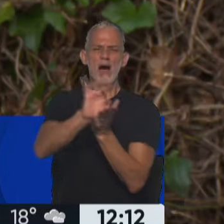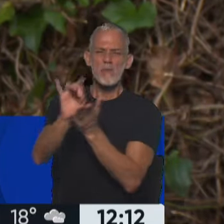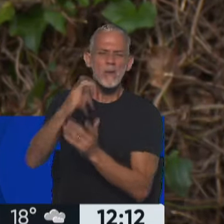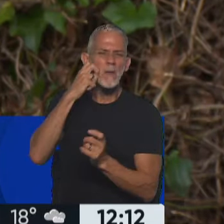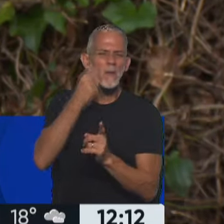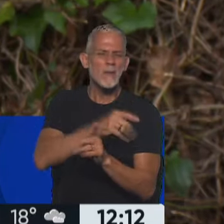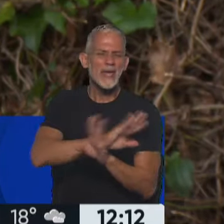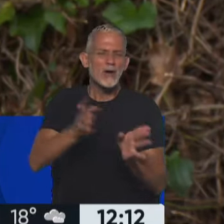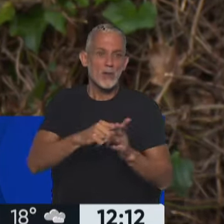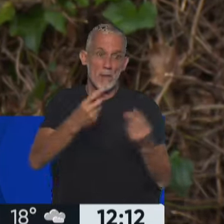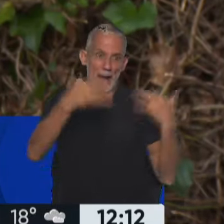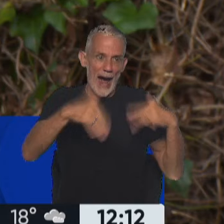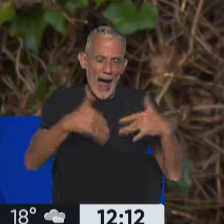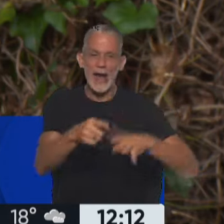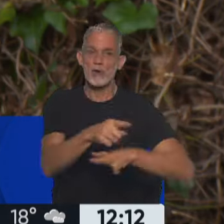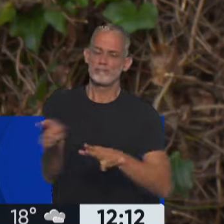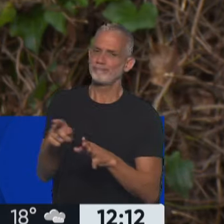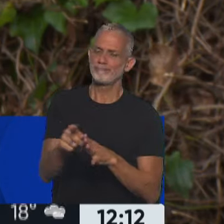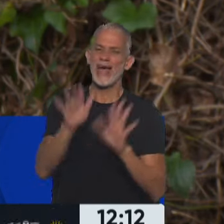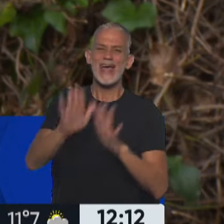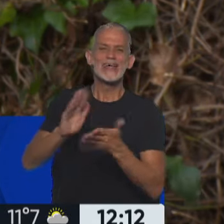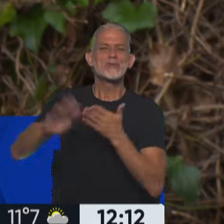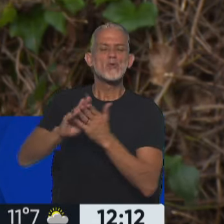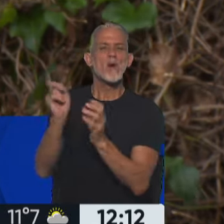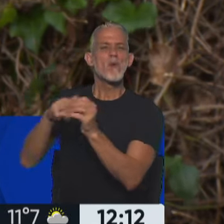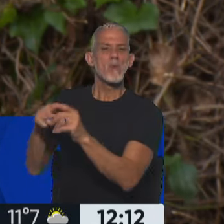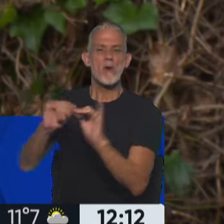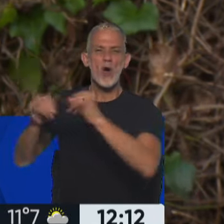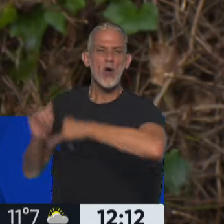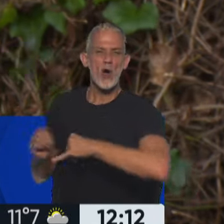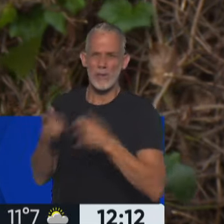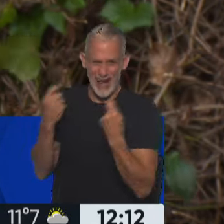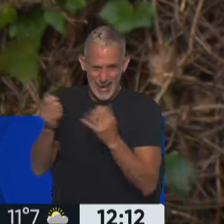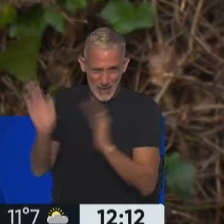viejos y los que cuestan caro, y quedarse con los jóvenes que gastan mucho menos.